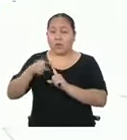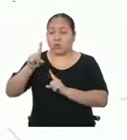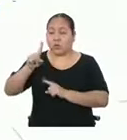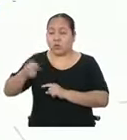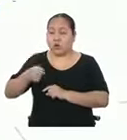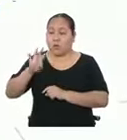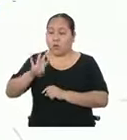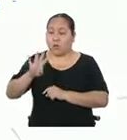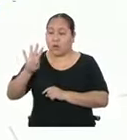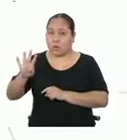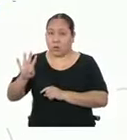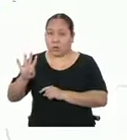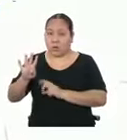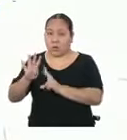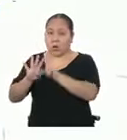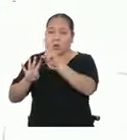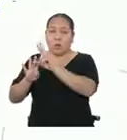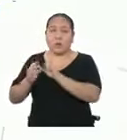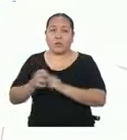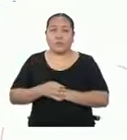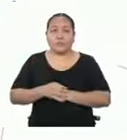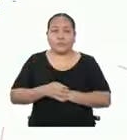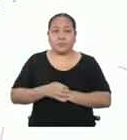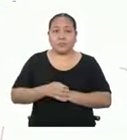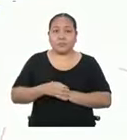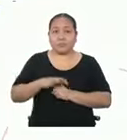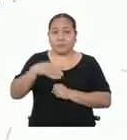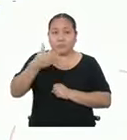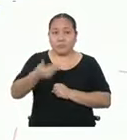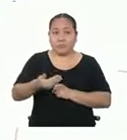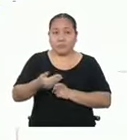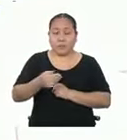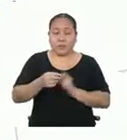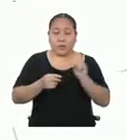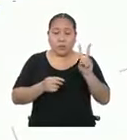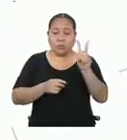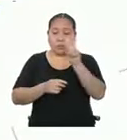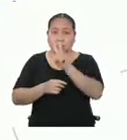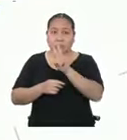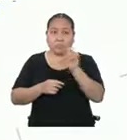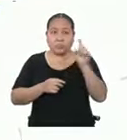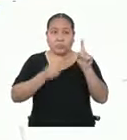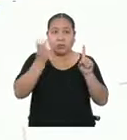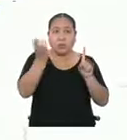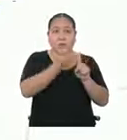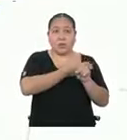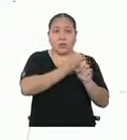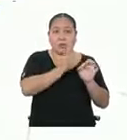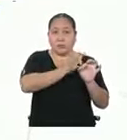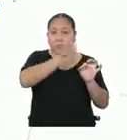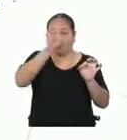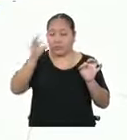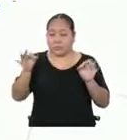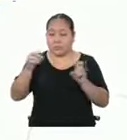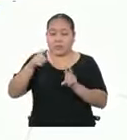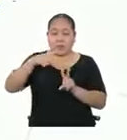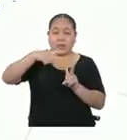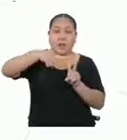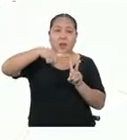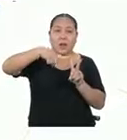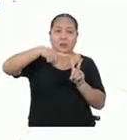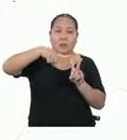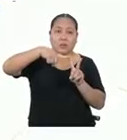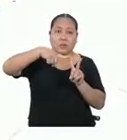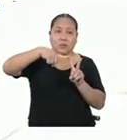uno coma cuarenticuatro metros cuadrados. Luego, el exponente dos de x se transpone al segundo miembro como raíz